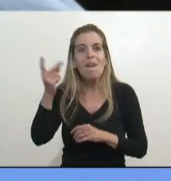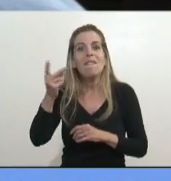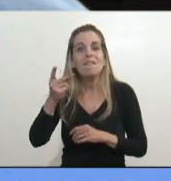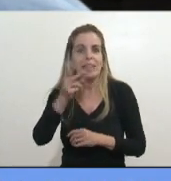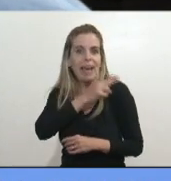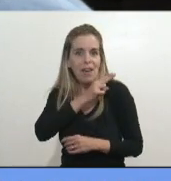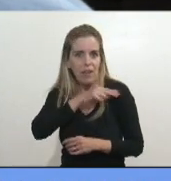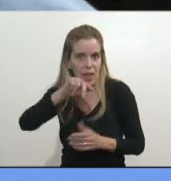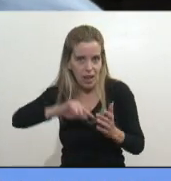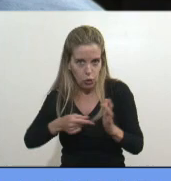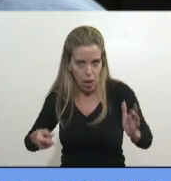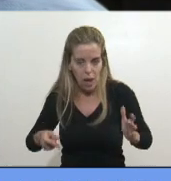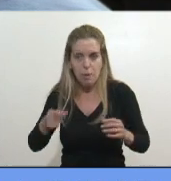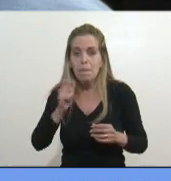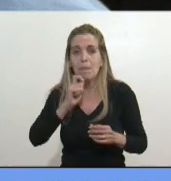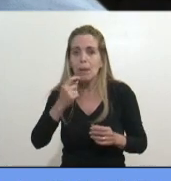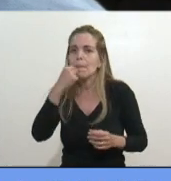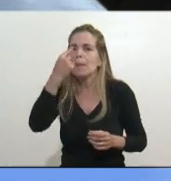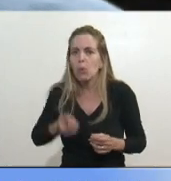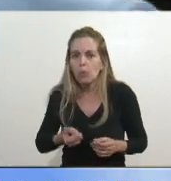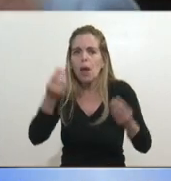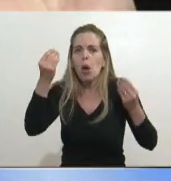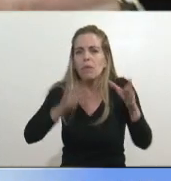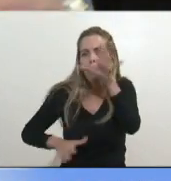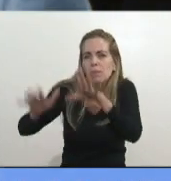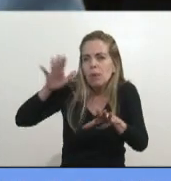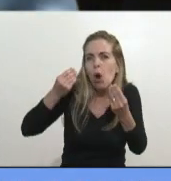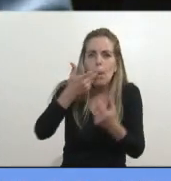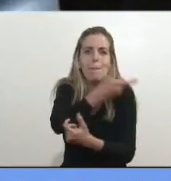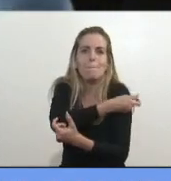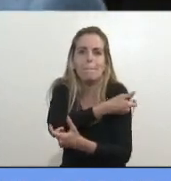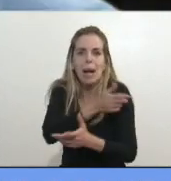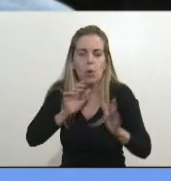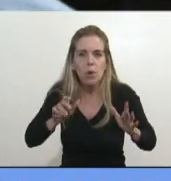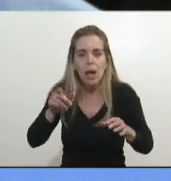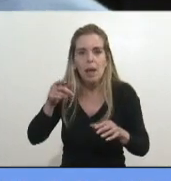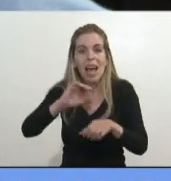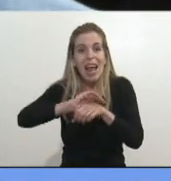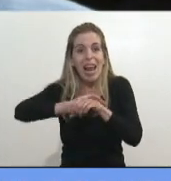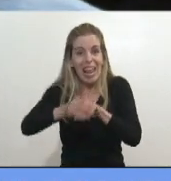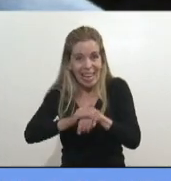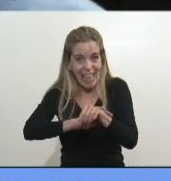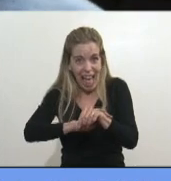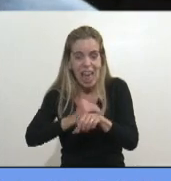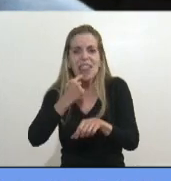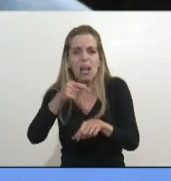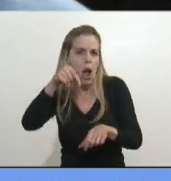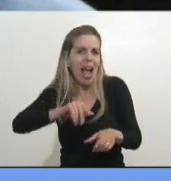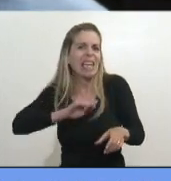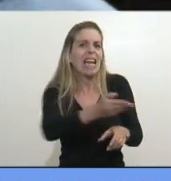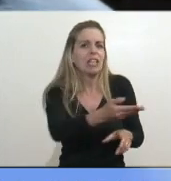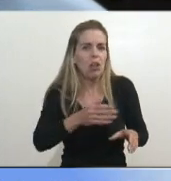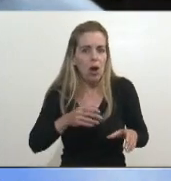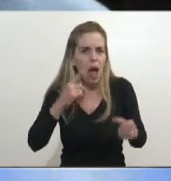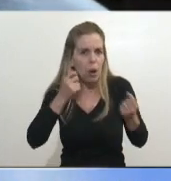ciudad acá, le pregunta, dice, ¿cómo fue el tema de la destrucción? Ah, no, no, y acá hay una tradición, nosotros le damos a los sanatorios privados,